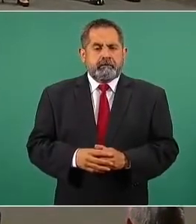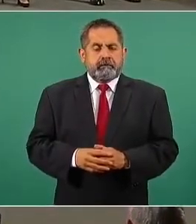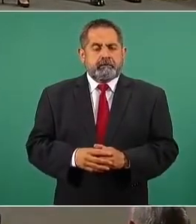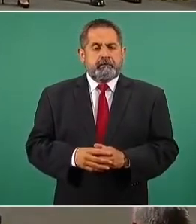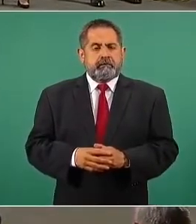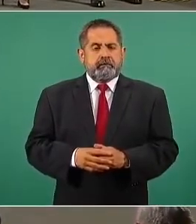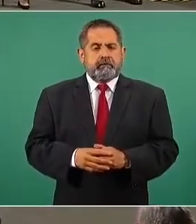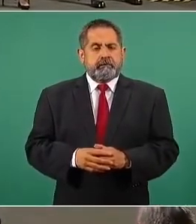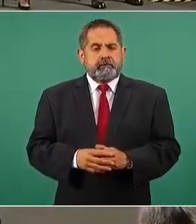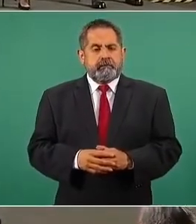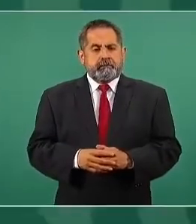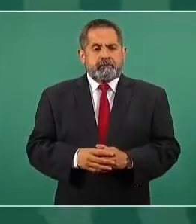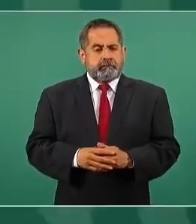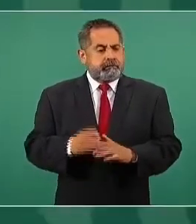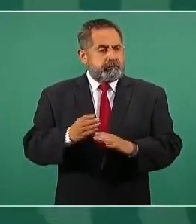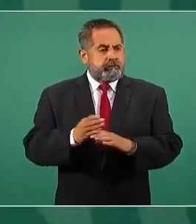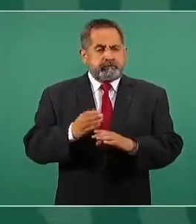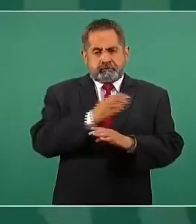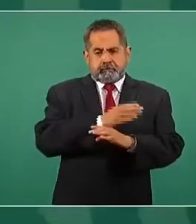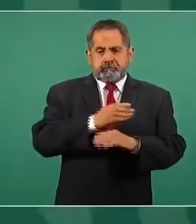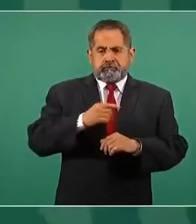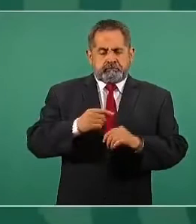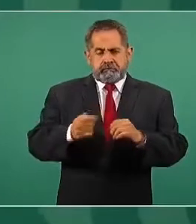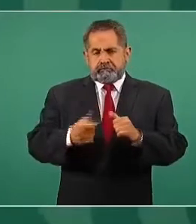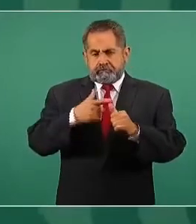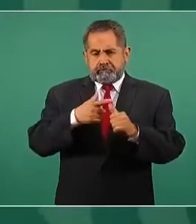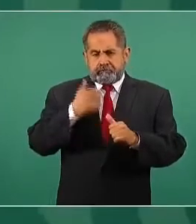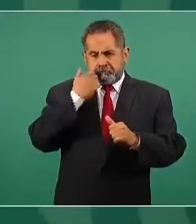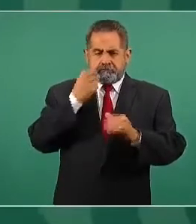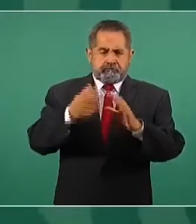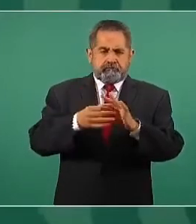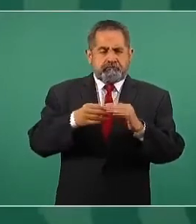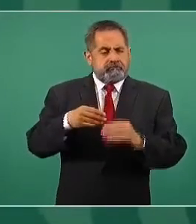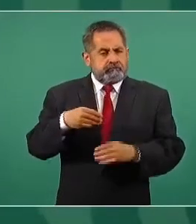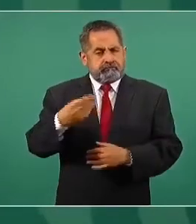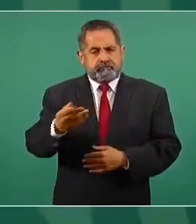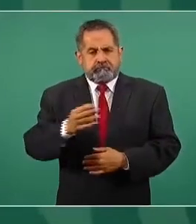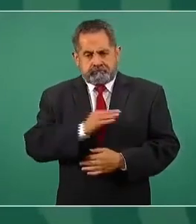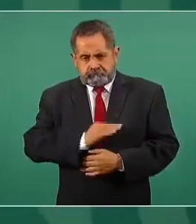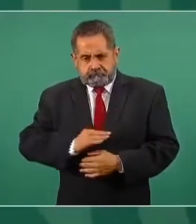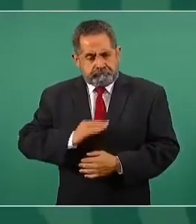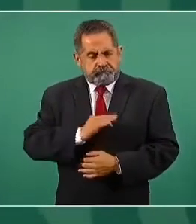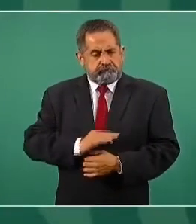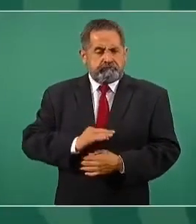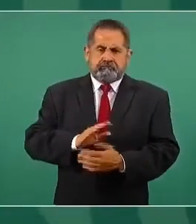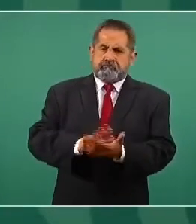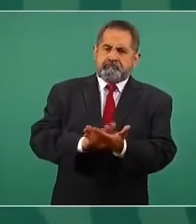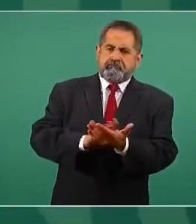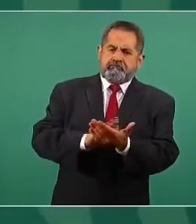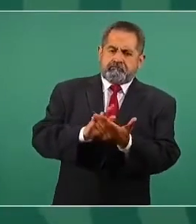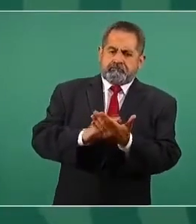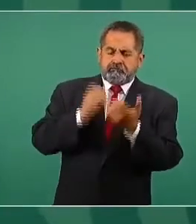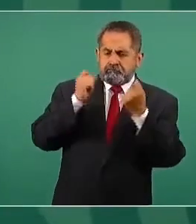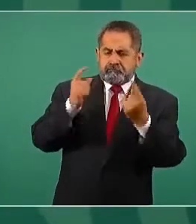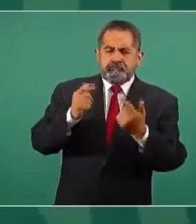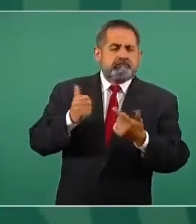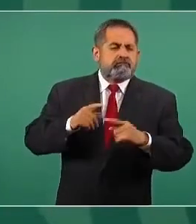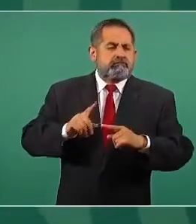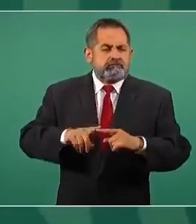enviar mi felicitación a